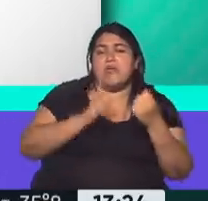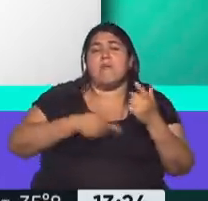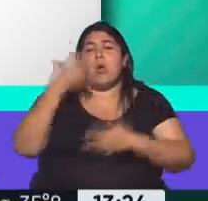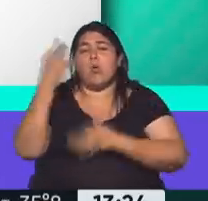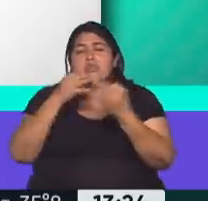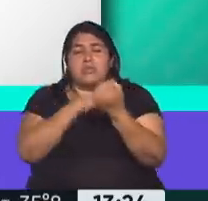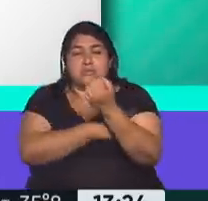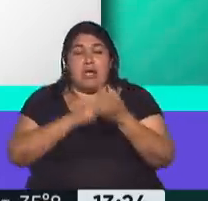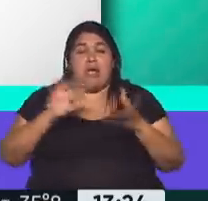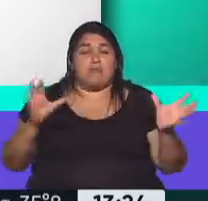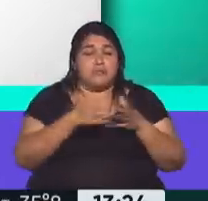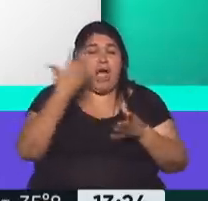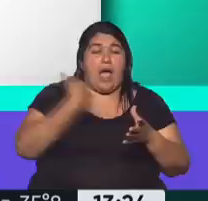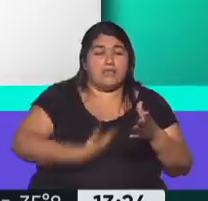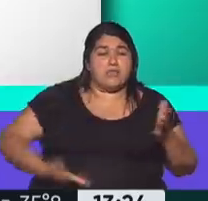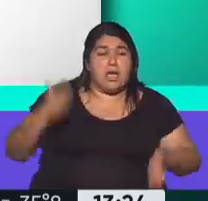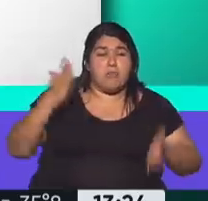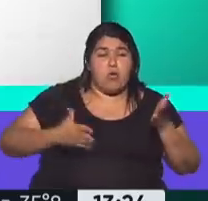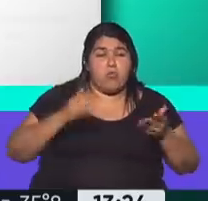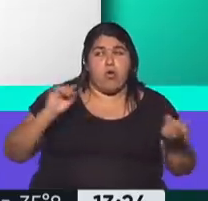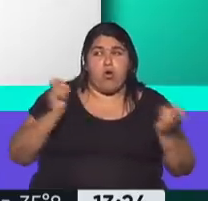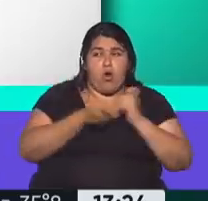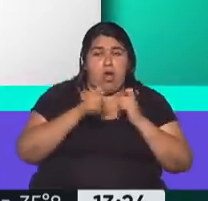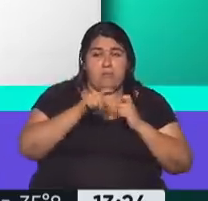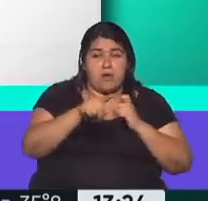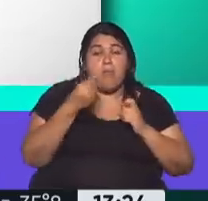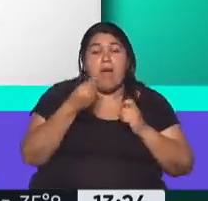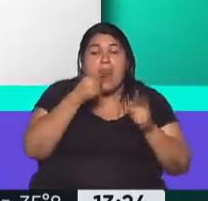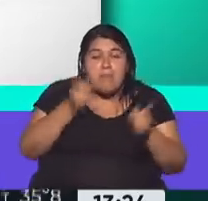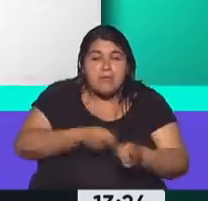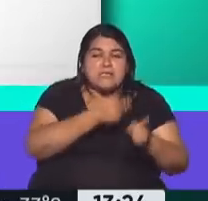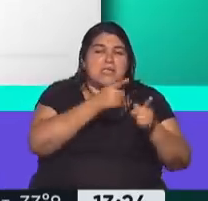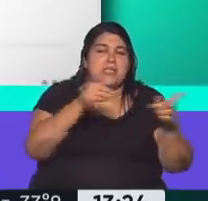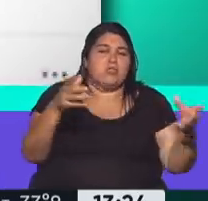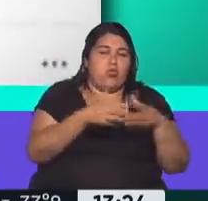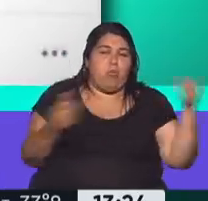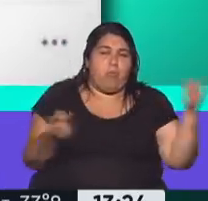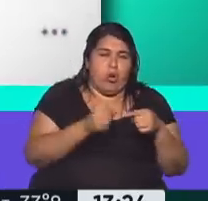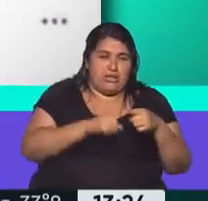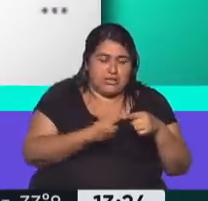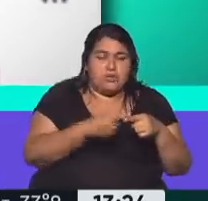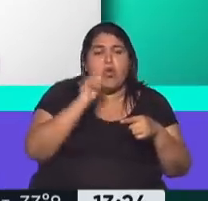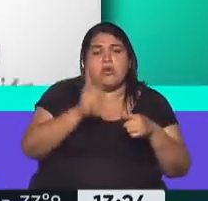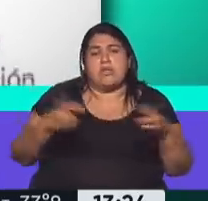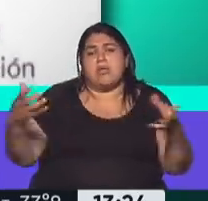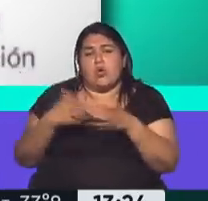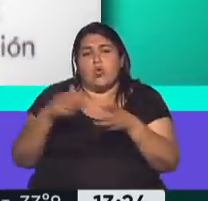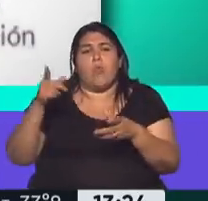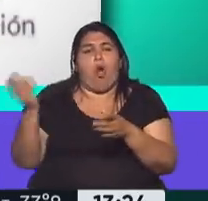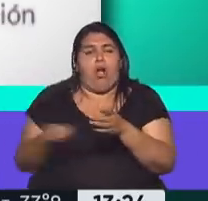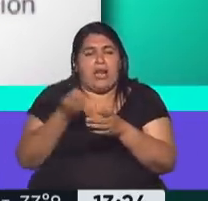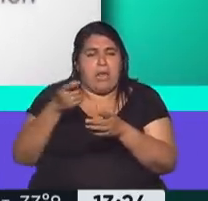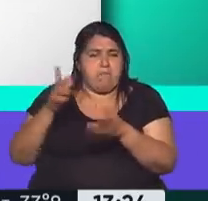el gobierno de Cambiemos para perseguir opositores políticos y gremiales. Sigue la publicación, entonces, del